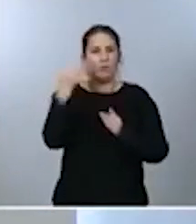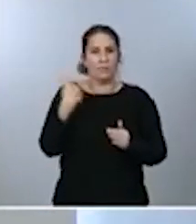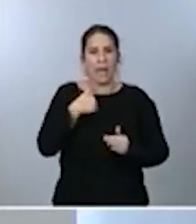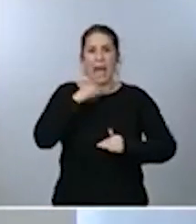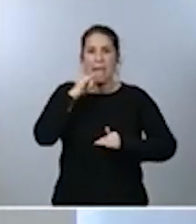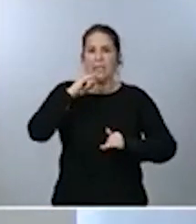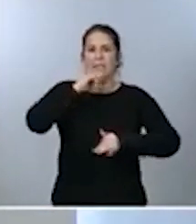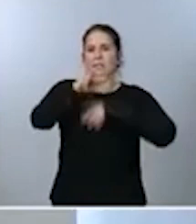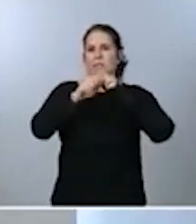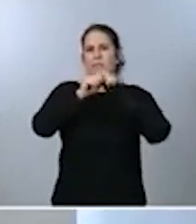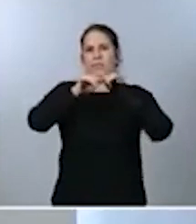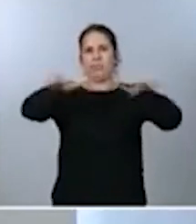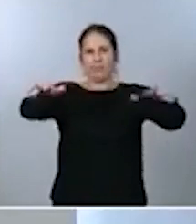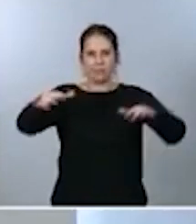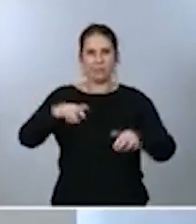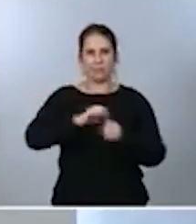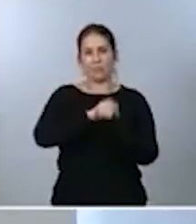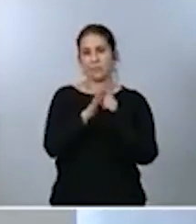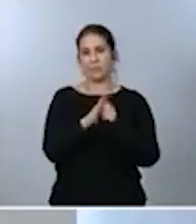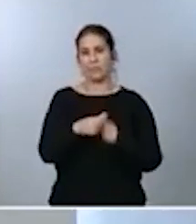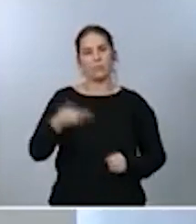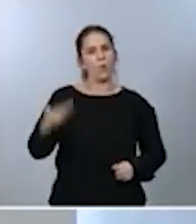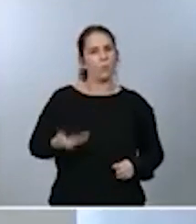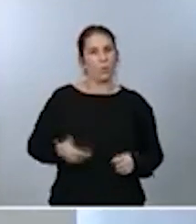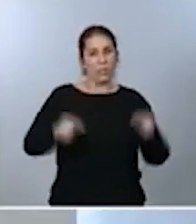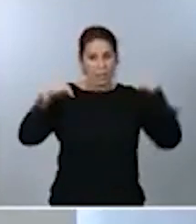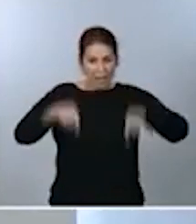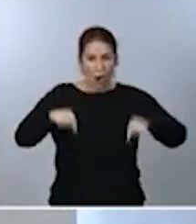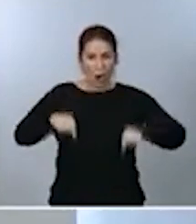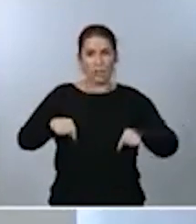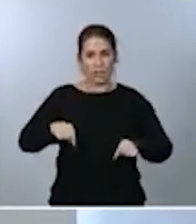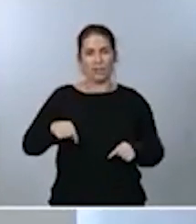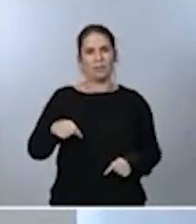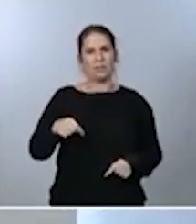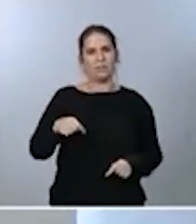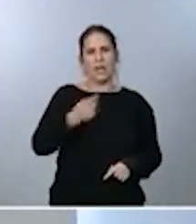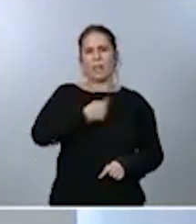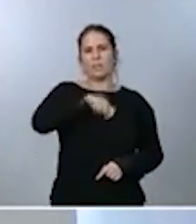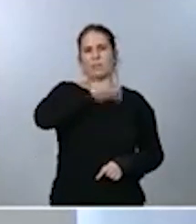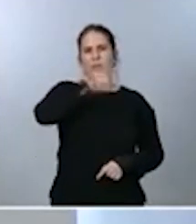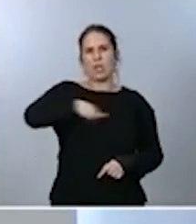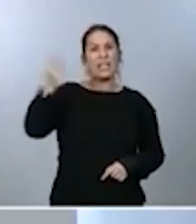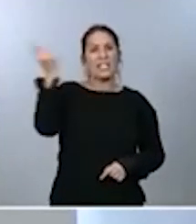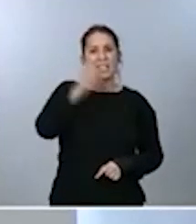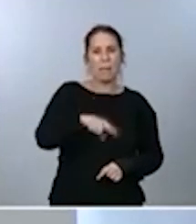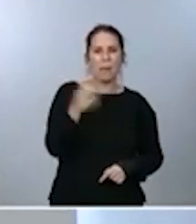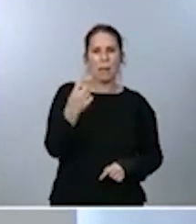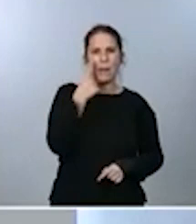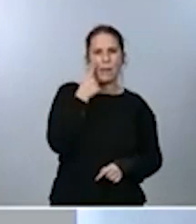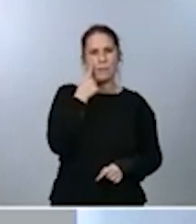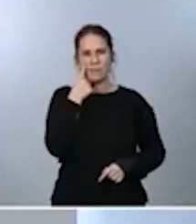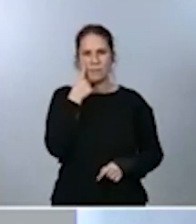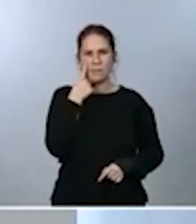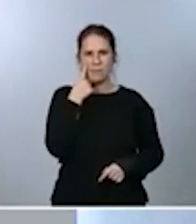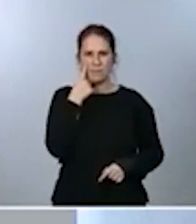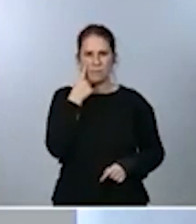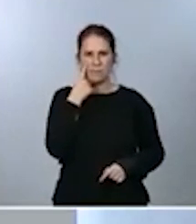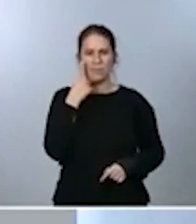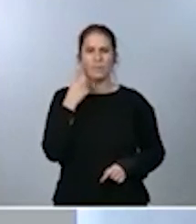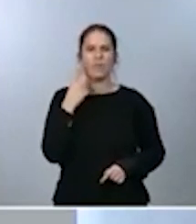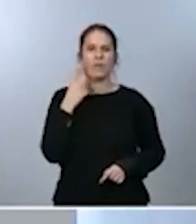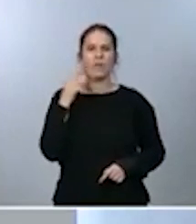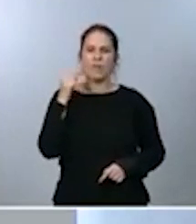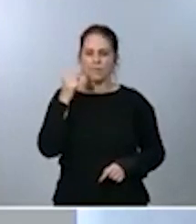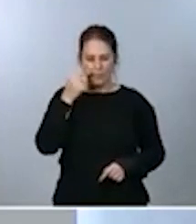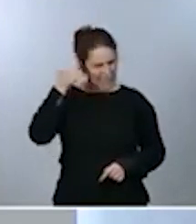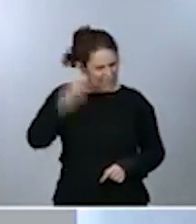tanto, que todos los españoles sepan que hay que estar en guardia, que hay que estar en alerta. Insisto, hoy es muy importante